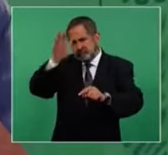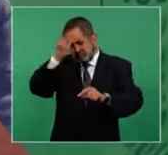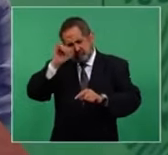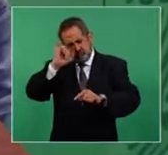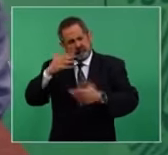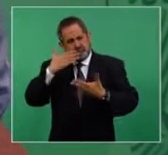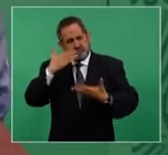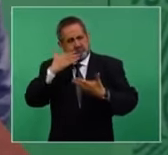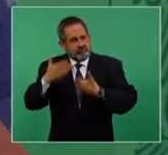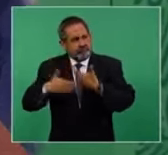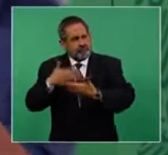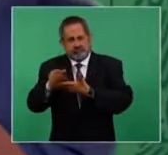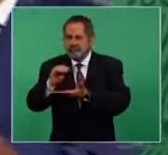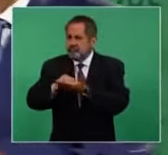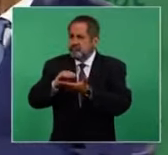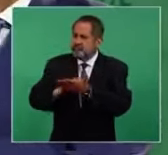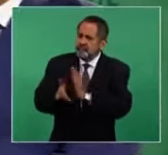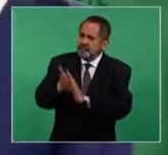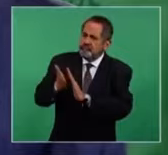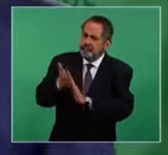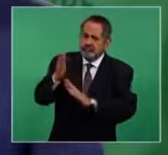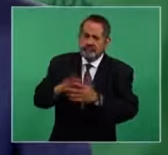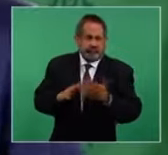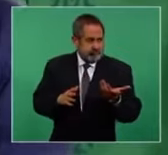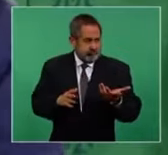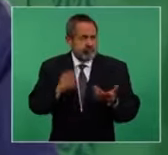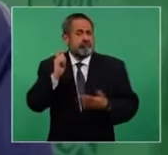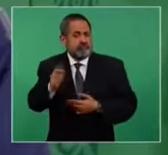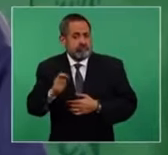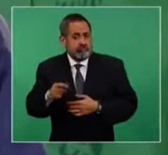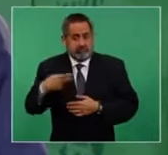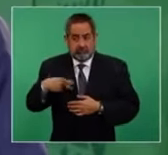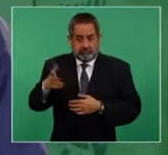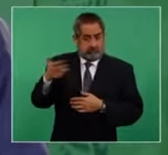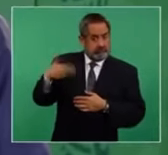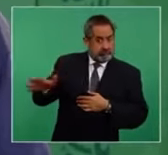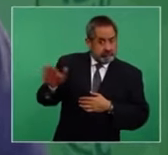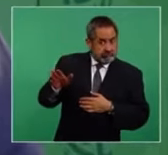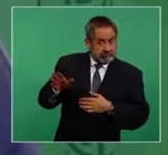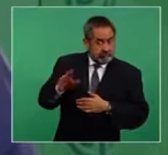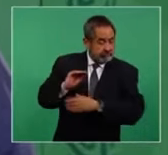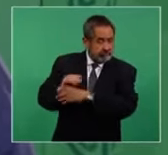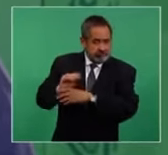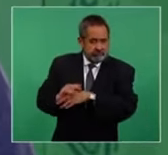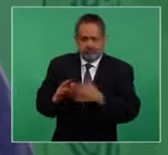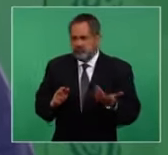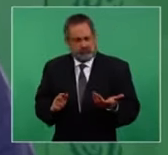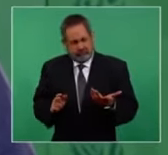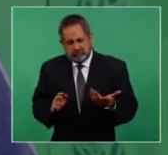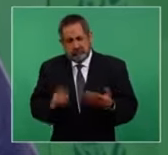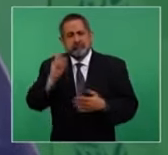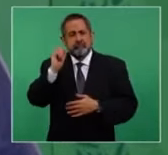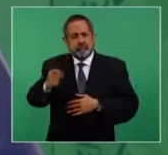¿entonces qué?, ¿el pueblo no cuenta?, ¿qué es la democracia?